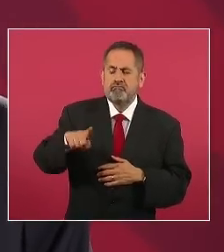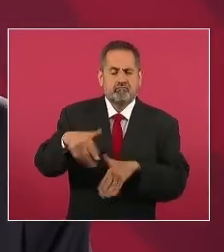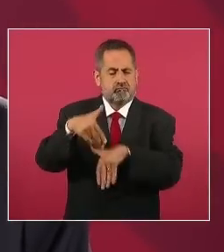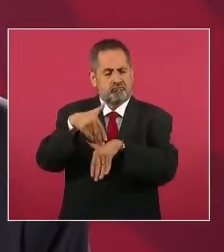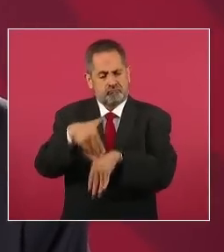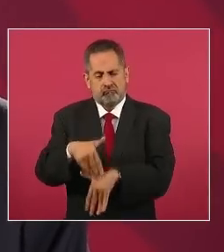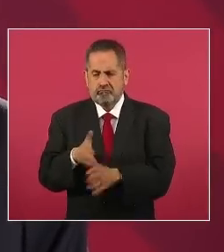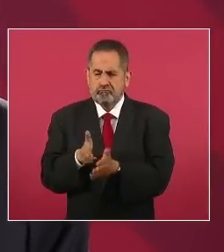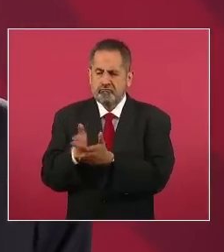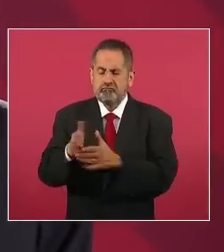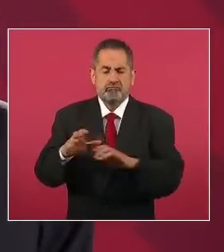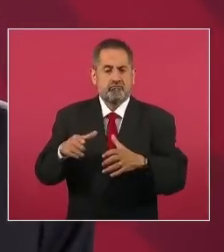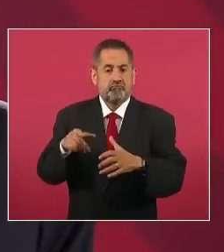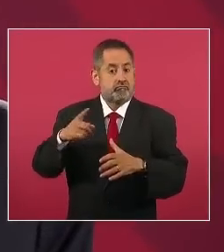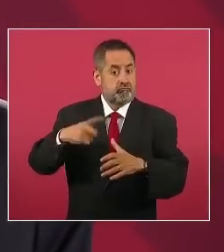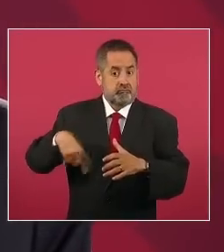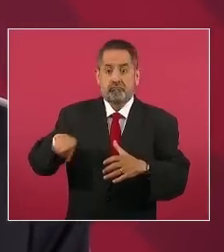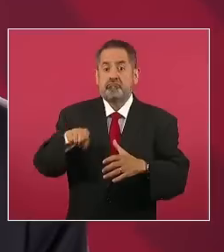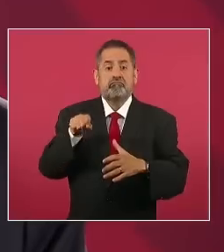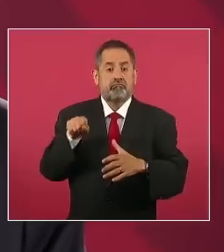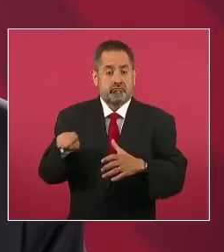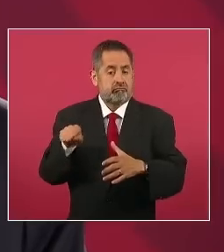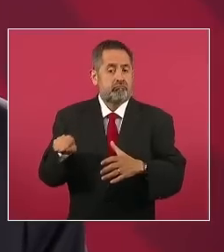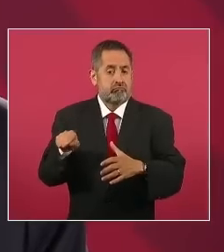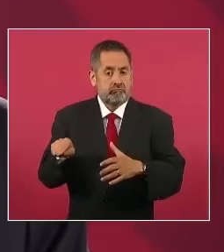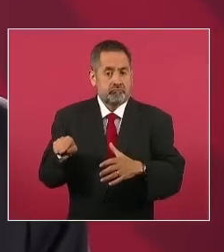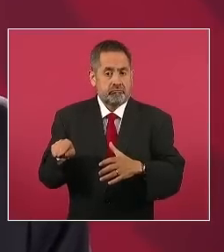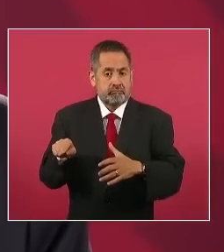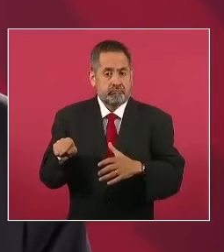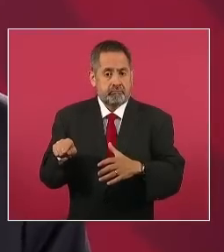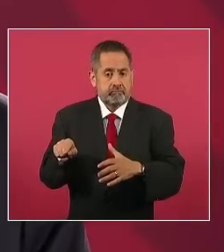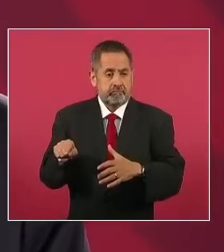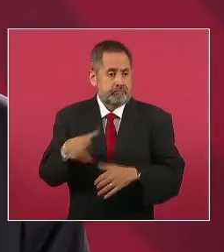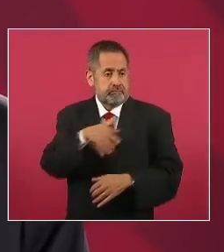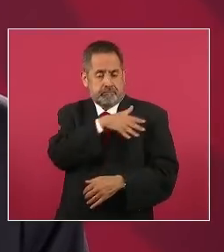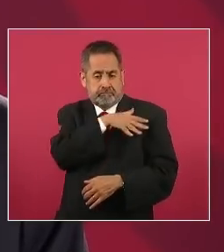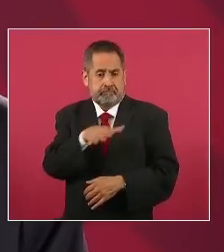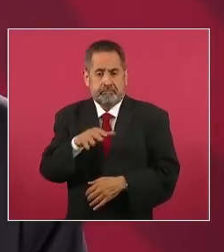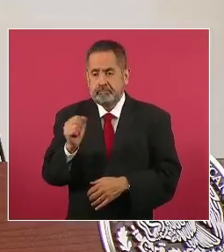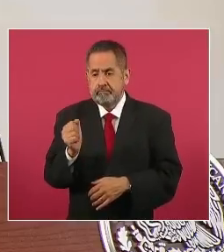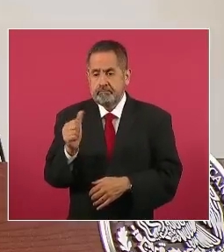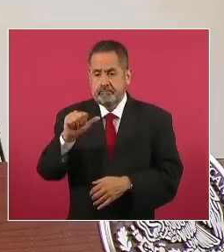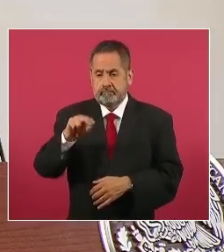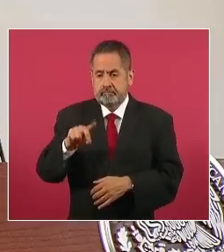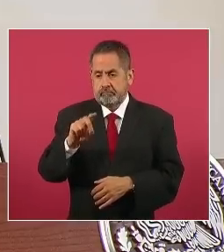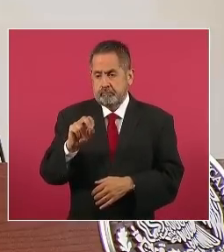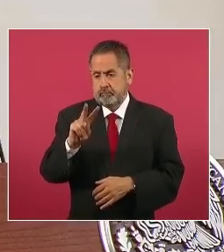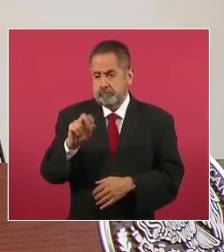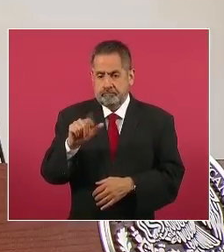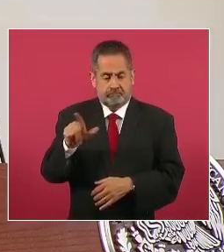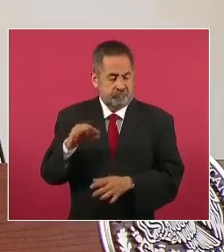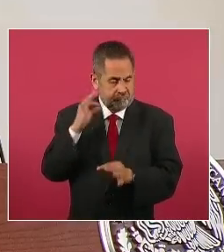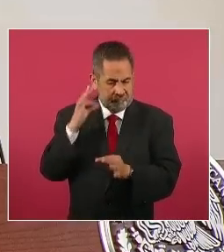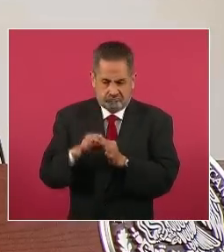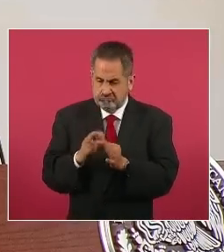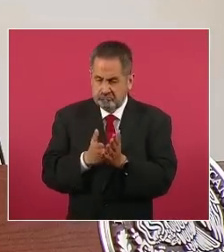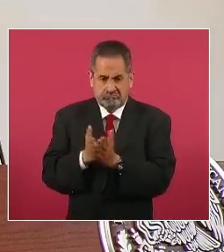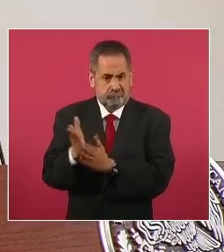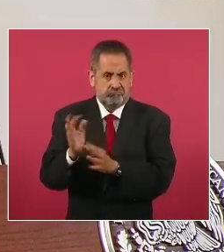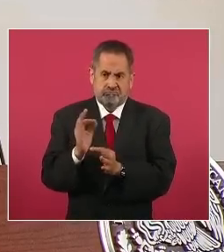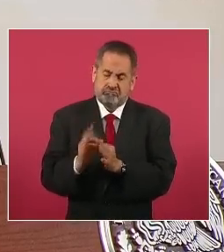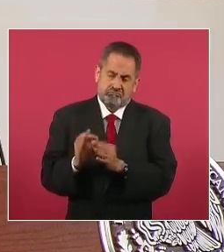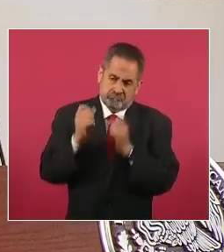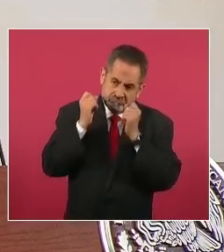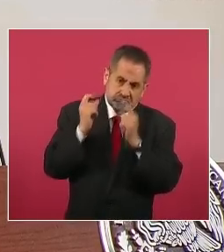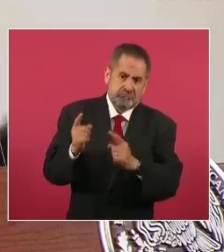y luego me da mucho coraje que se compare ay es que a mí me espiaron ya güey que bien